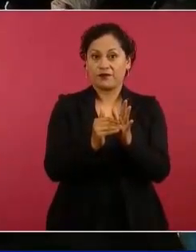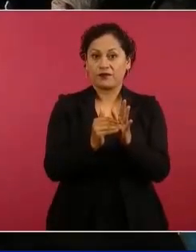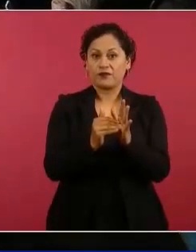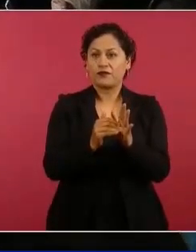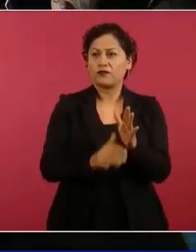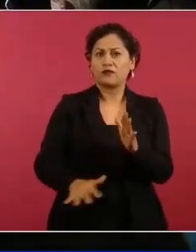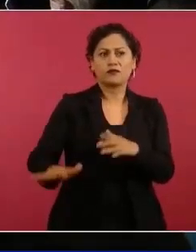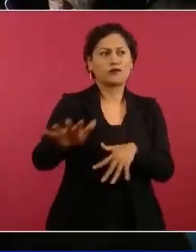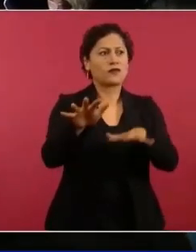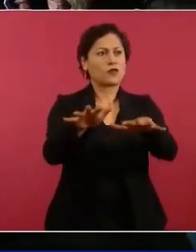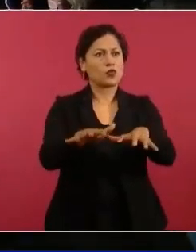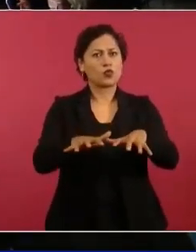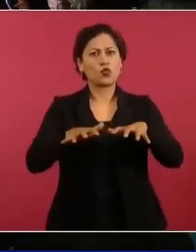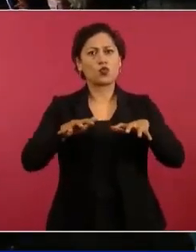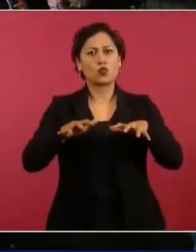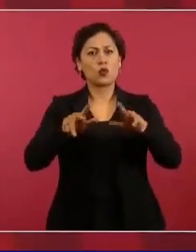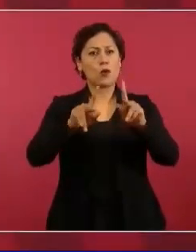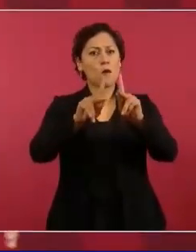Paz.